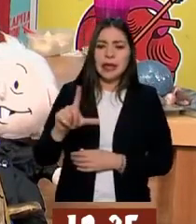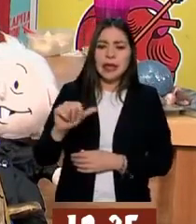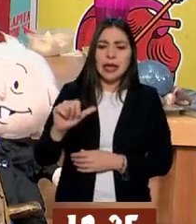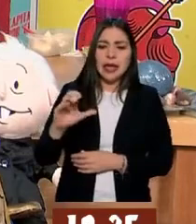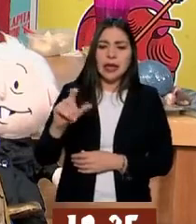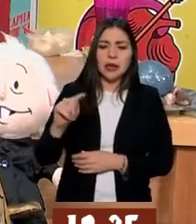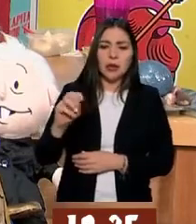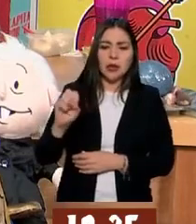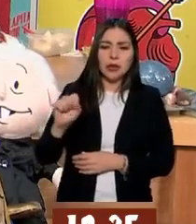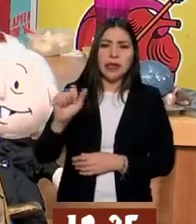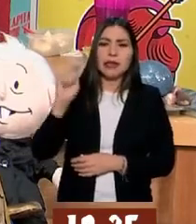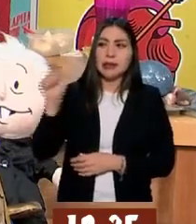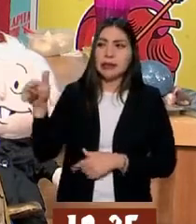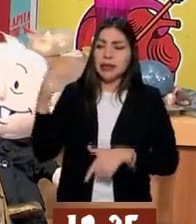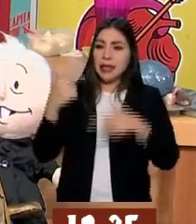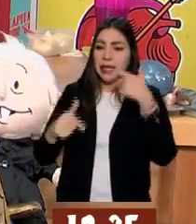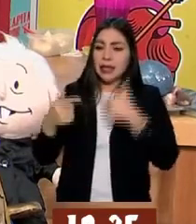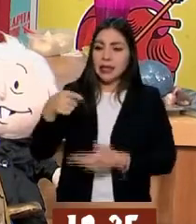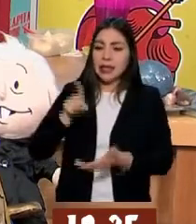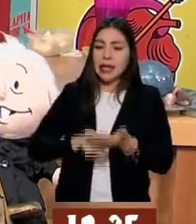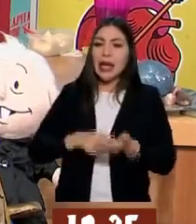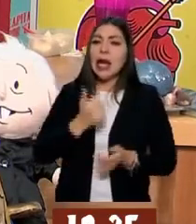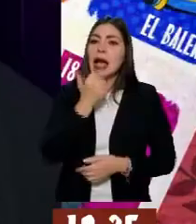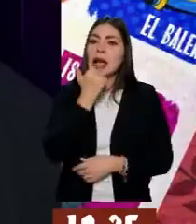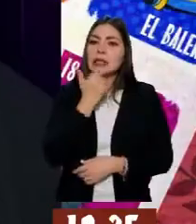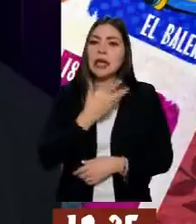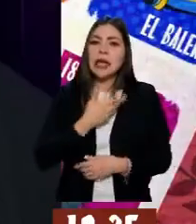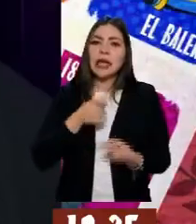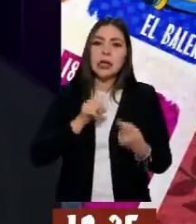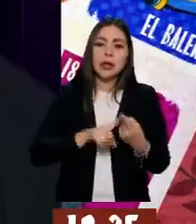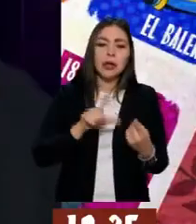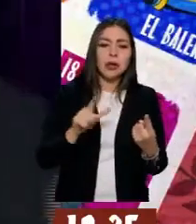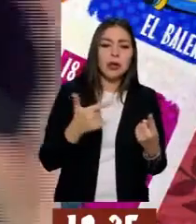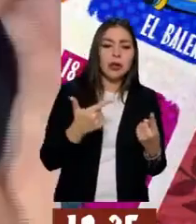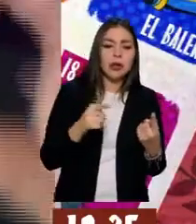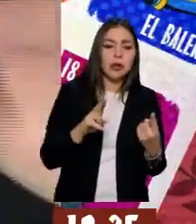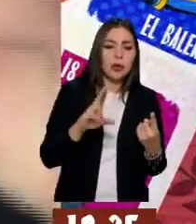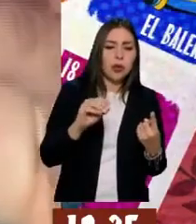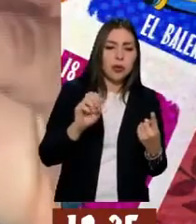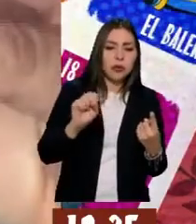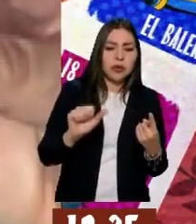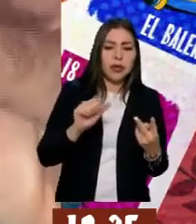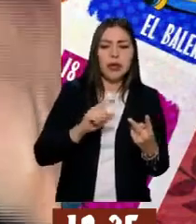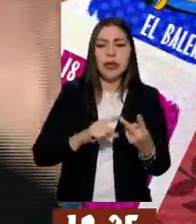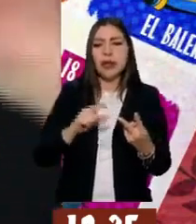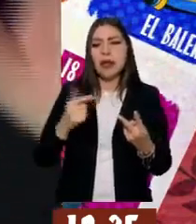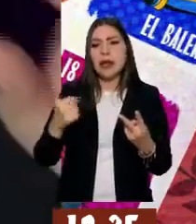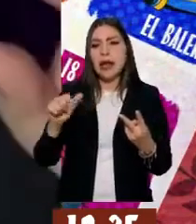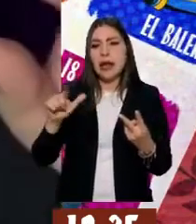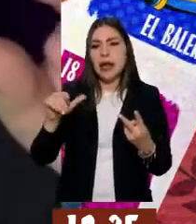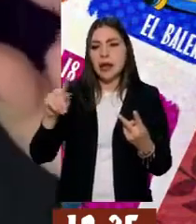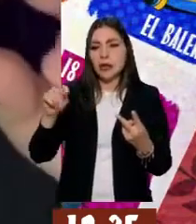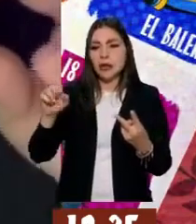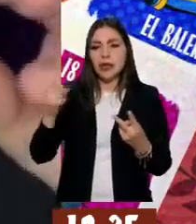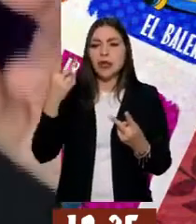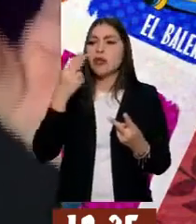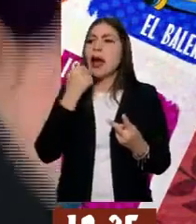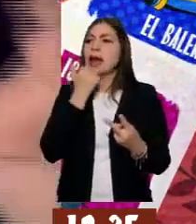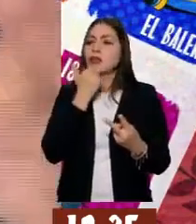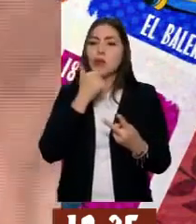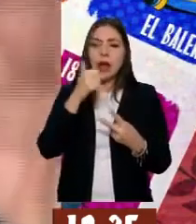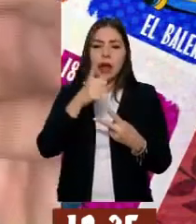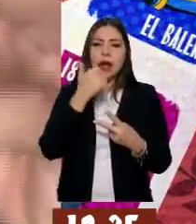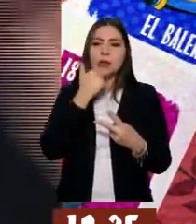leche, está compuesta por glucosa y galactosa. Son dos azúcares que están pegados. Cuando los separas de los azúcares,